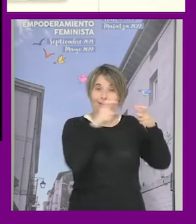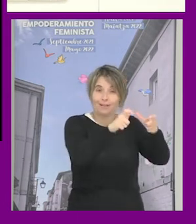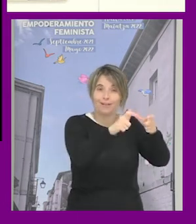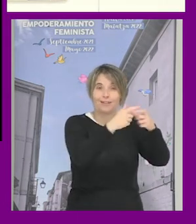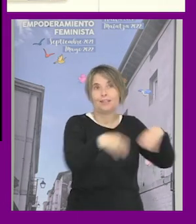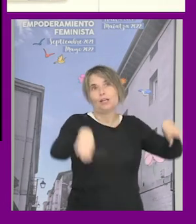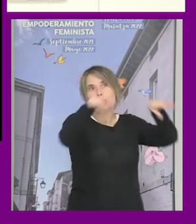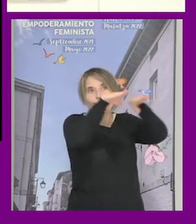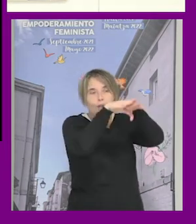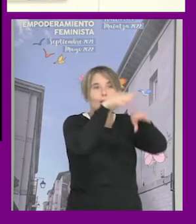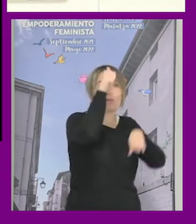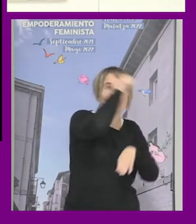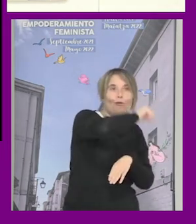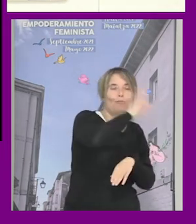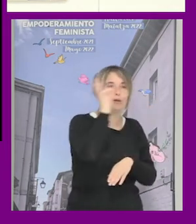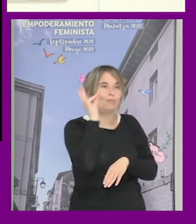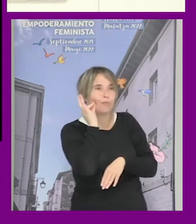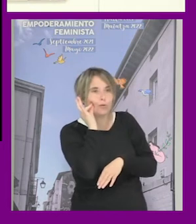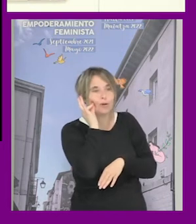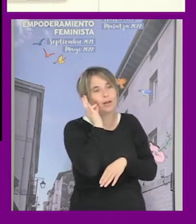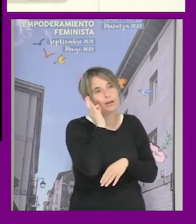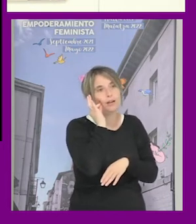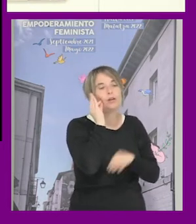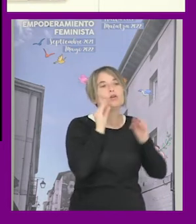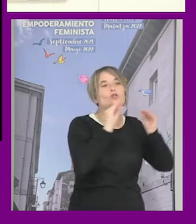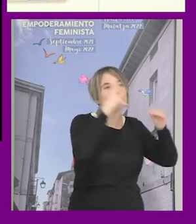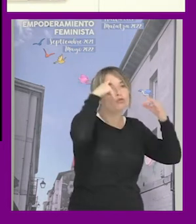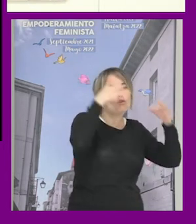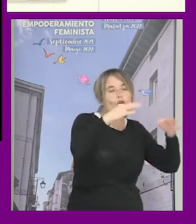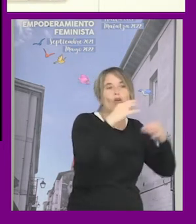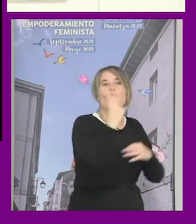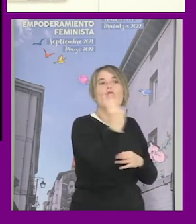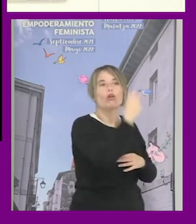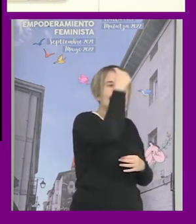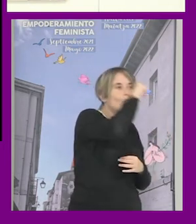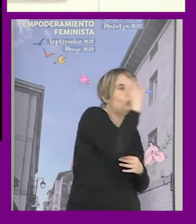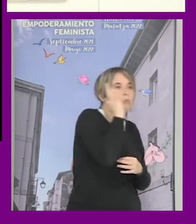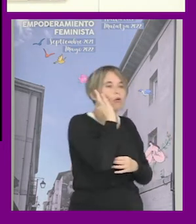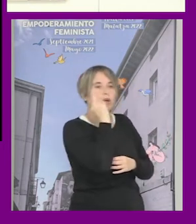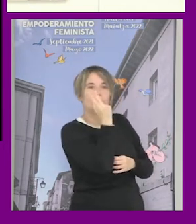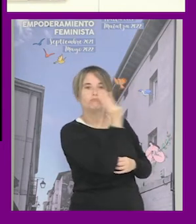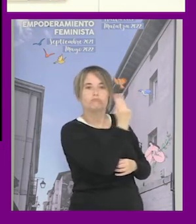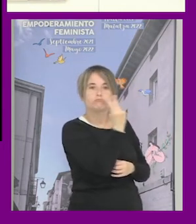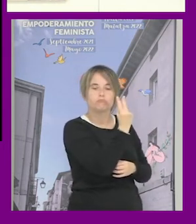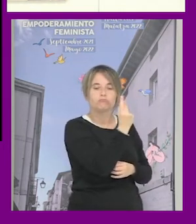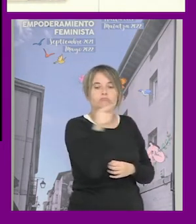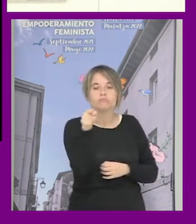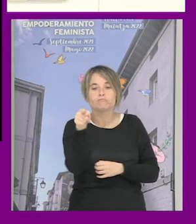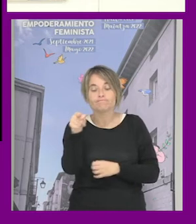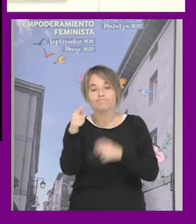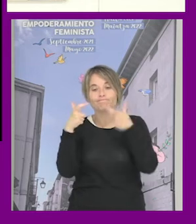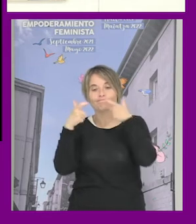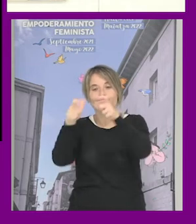de igualdad mujer hombre que seguía mucho esta lógica como más binaria de mujer hombre etcétera y por lo otro había